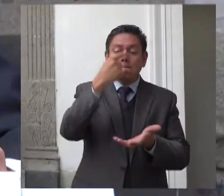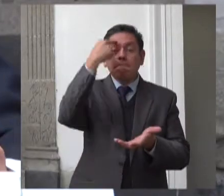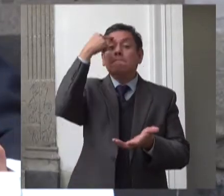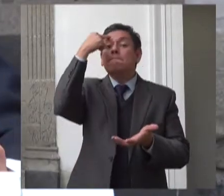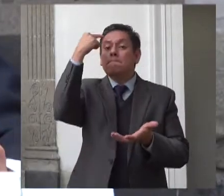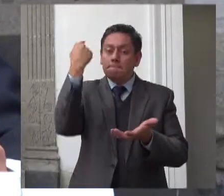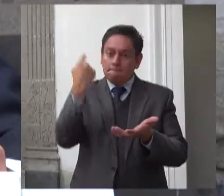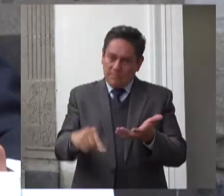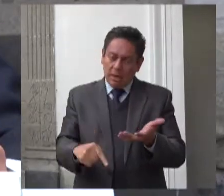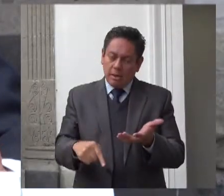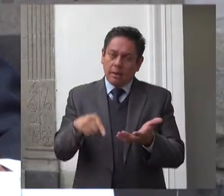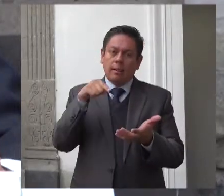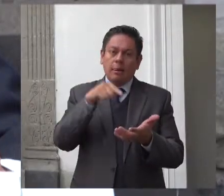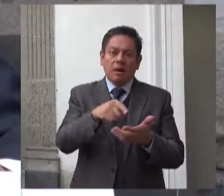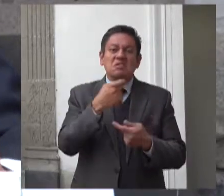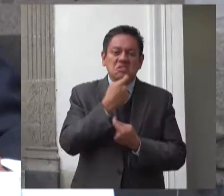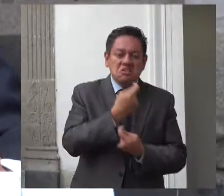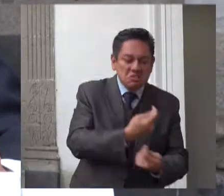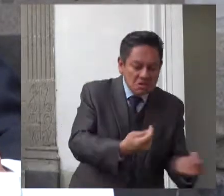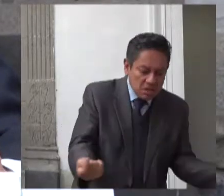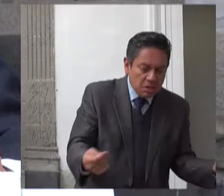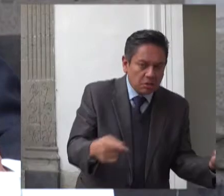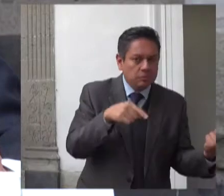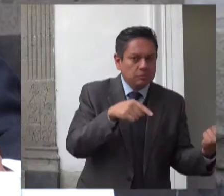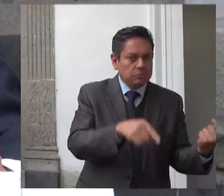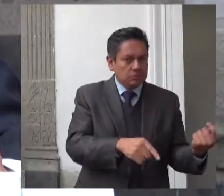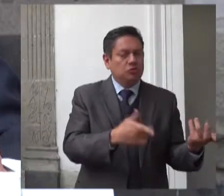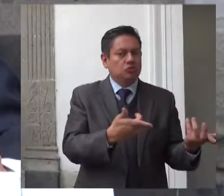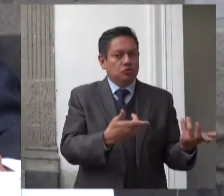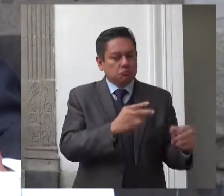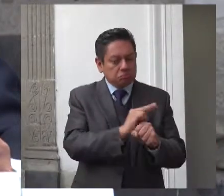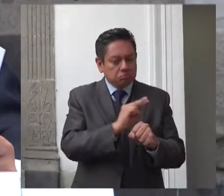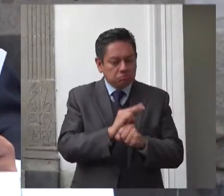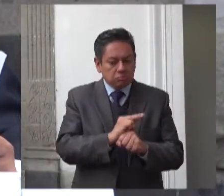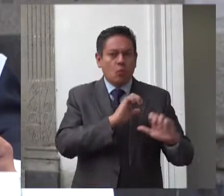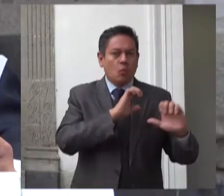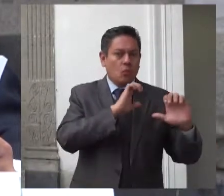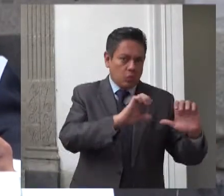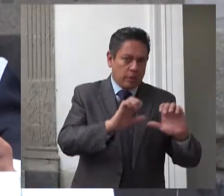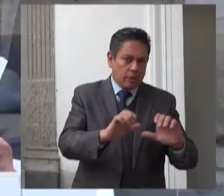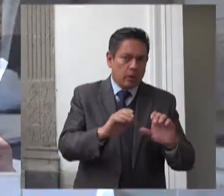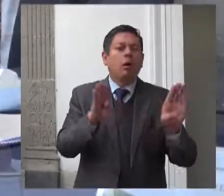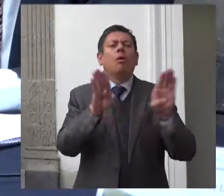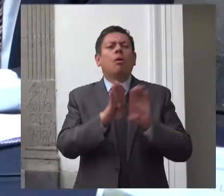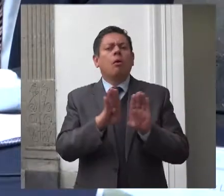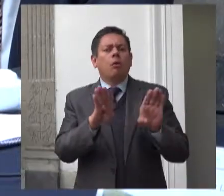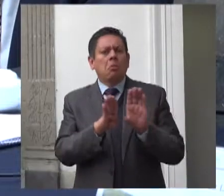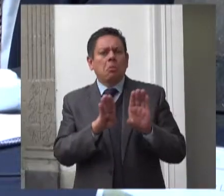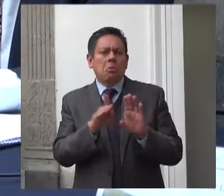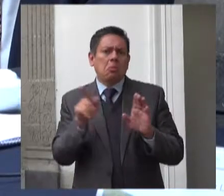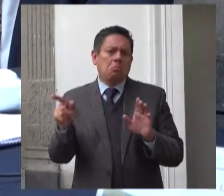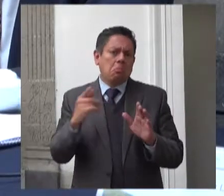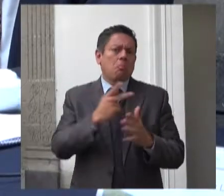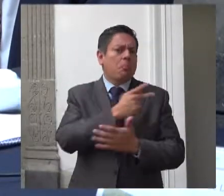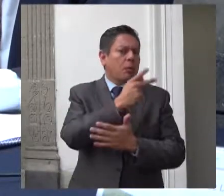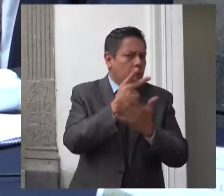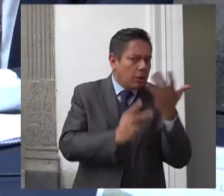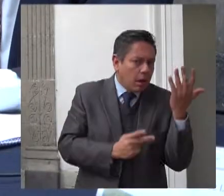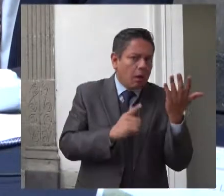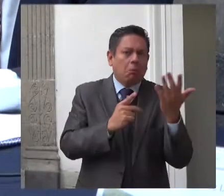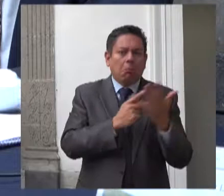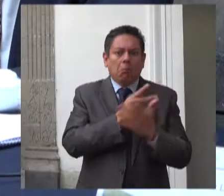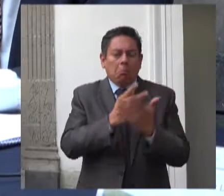entre ellos el estado mexicano está obligado a velar por la planificación aprobación y aplicación